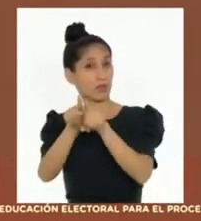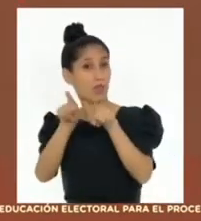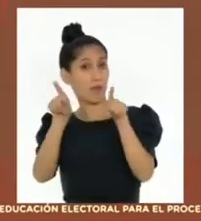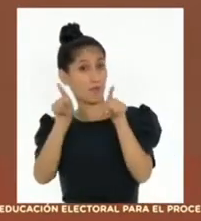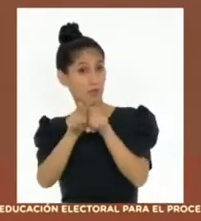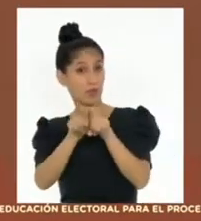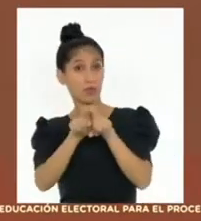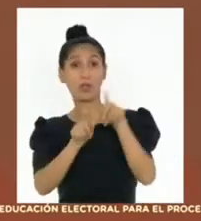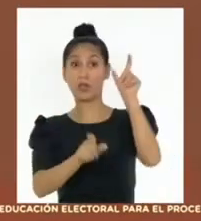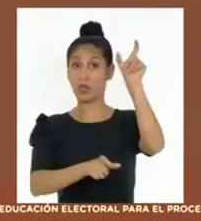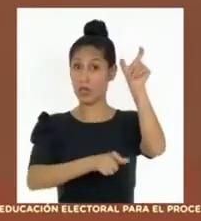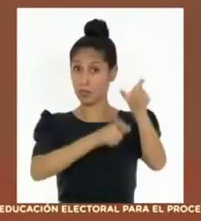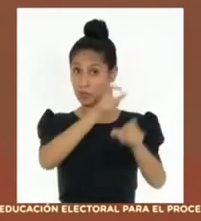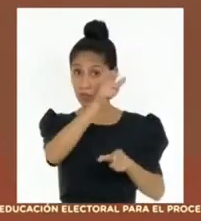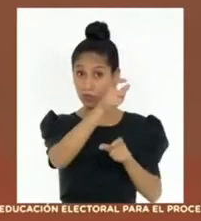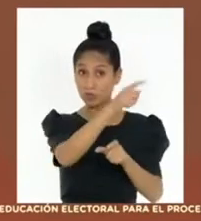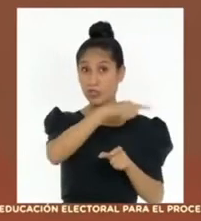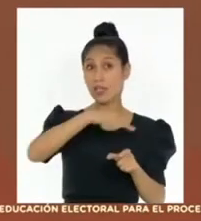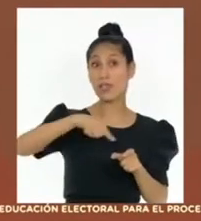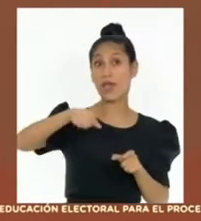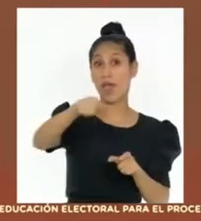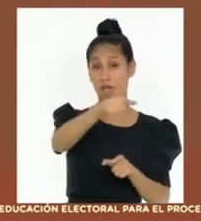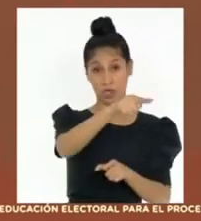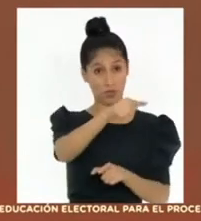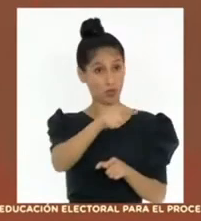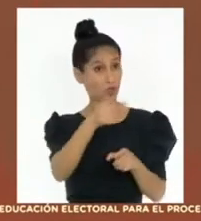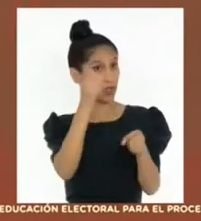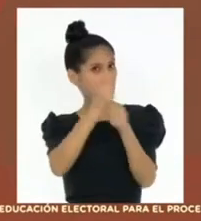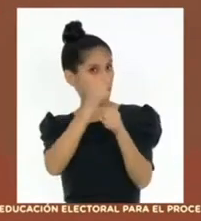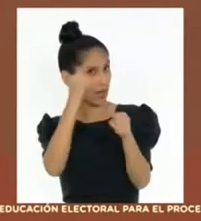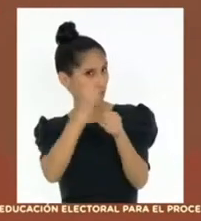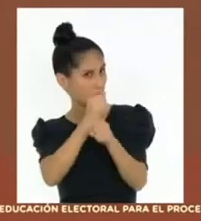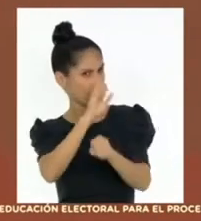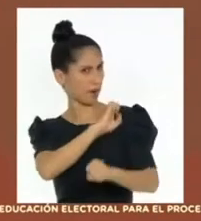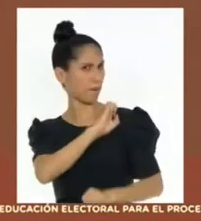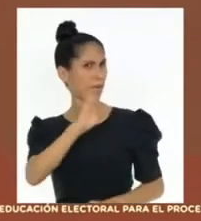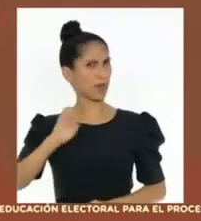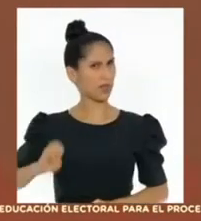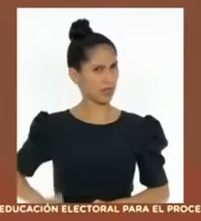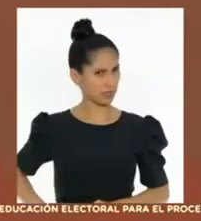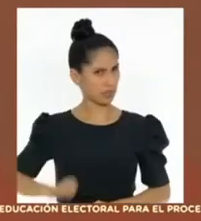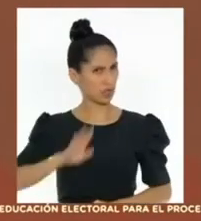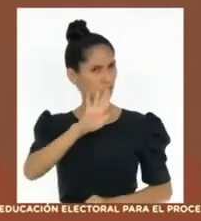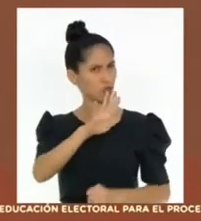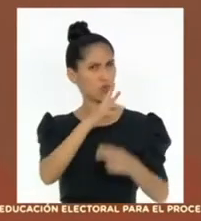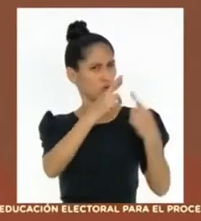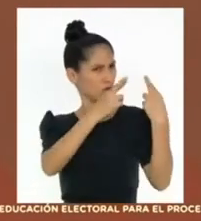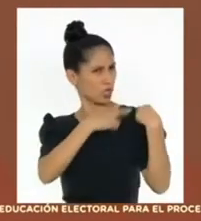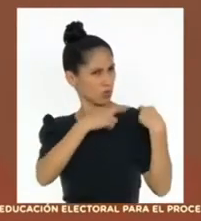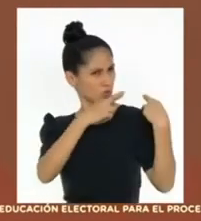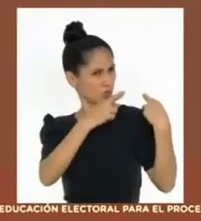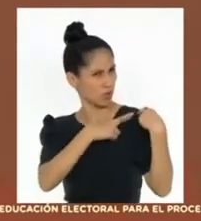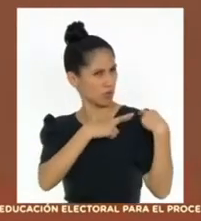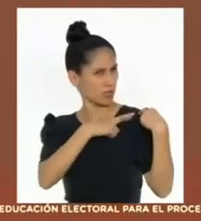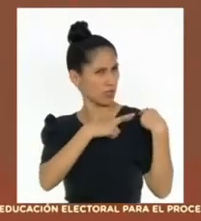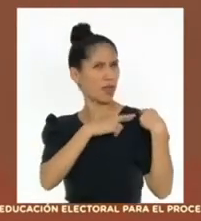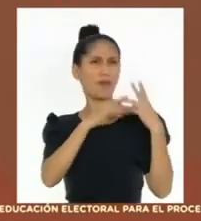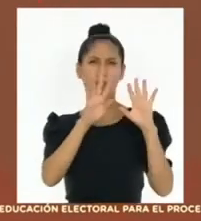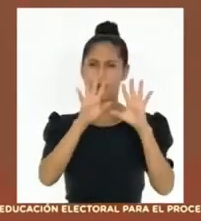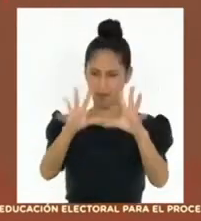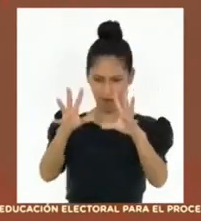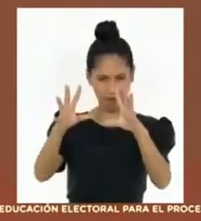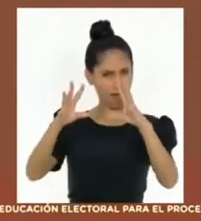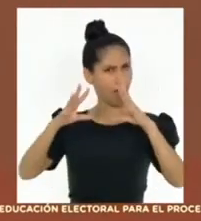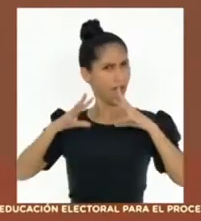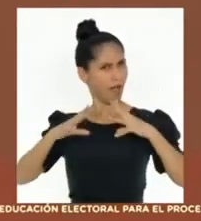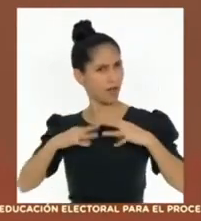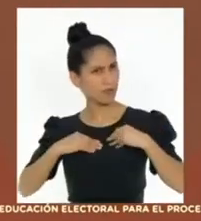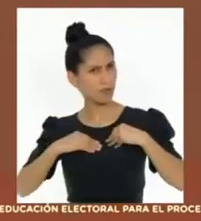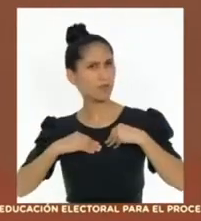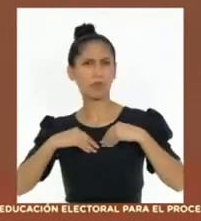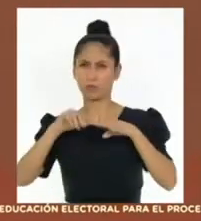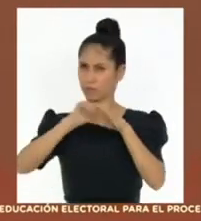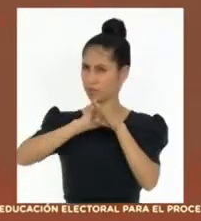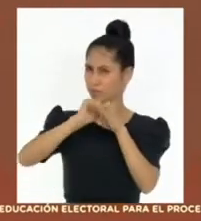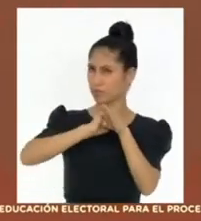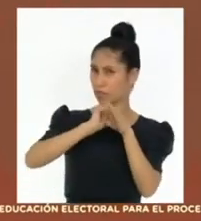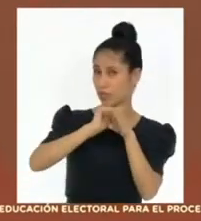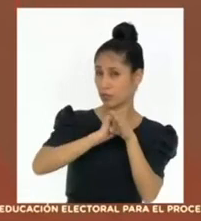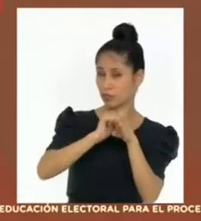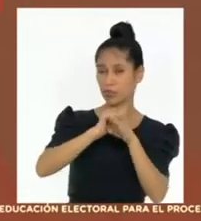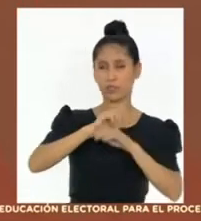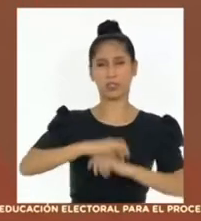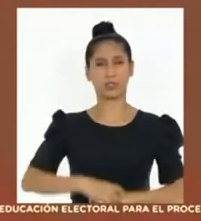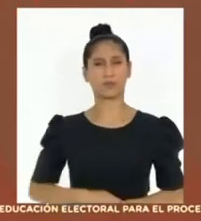cumplen sus funciones conforme a la ley y que exista competencia respetuosa entre el gobierno y la